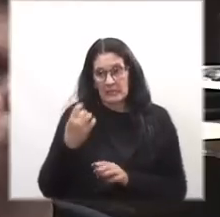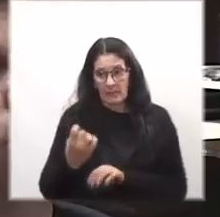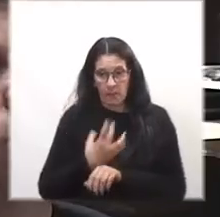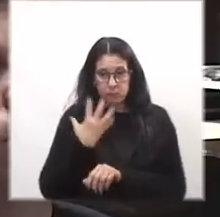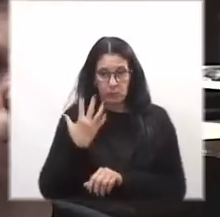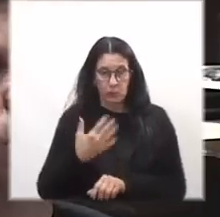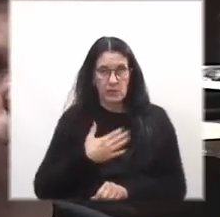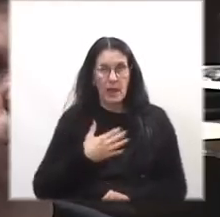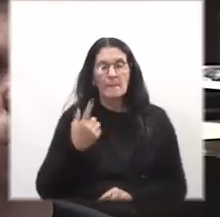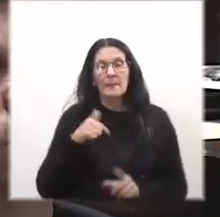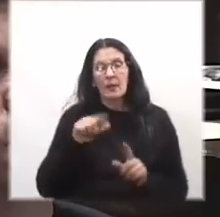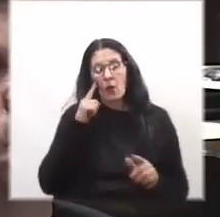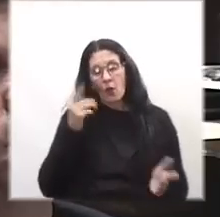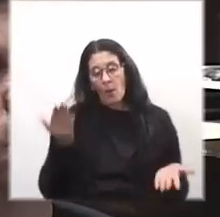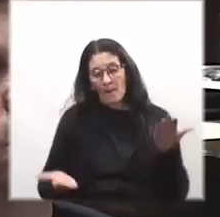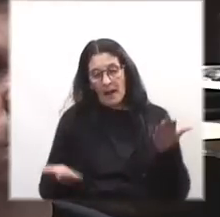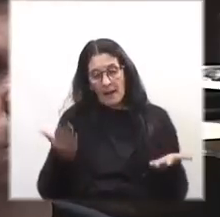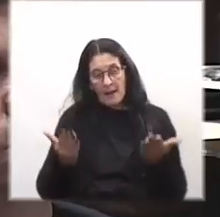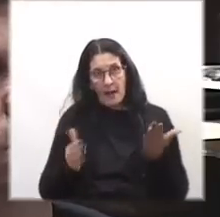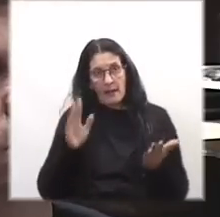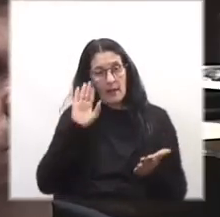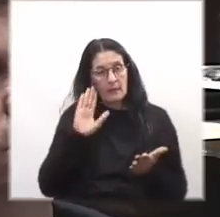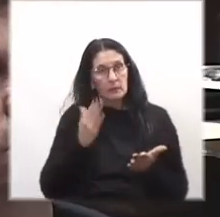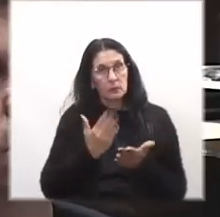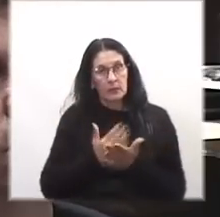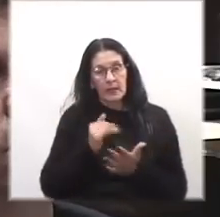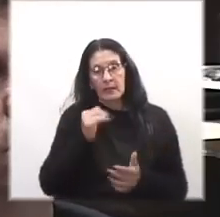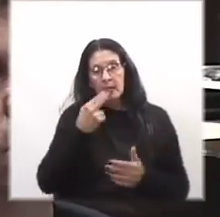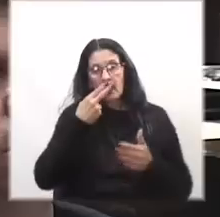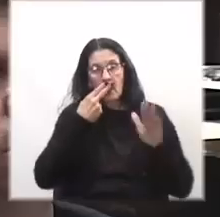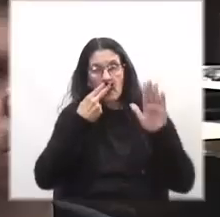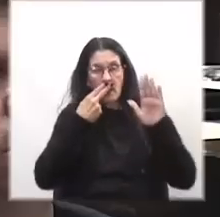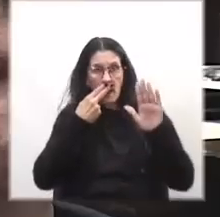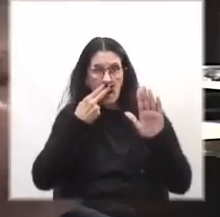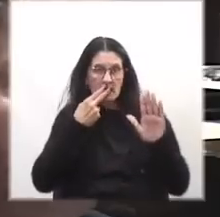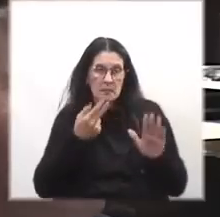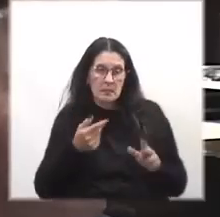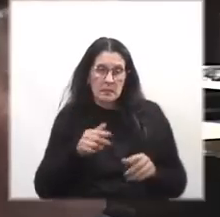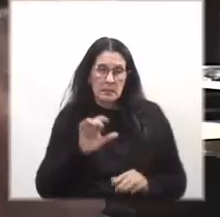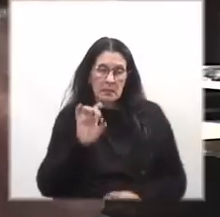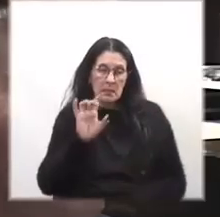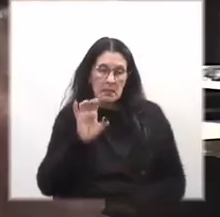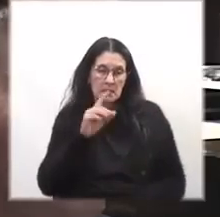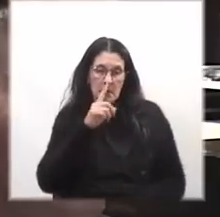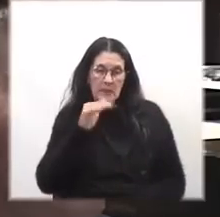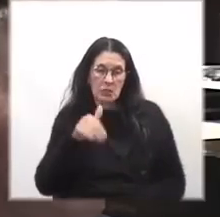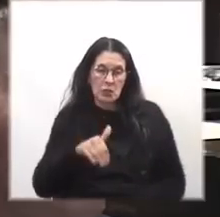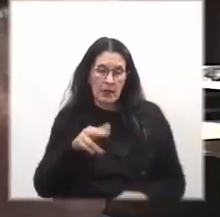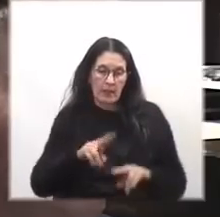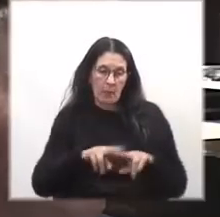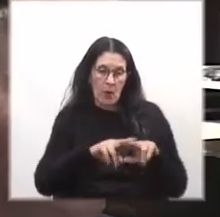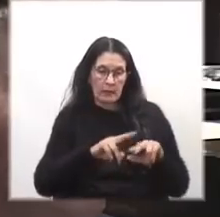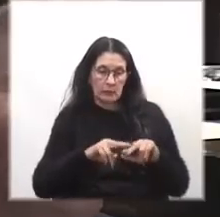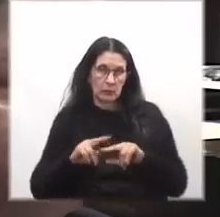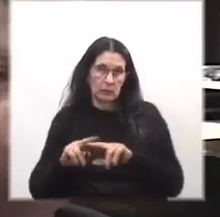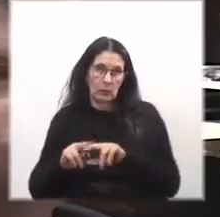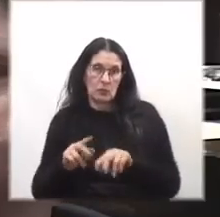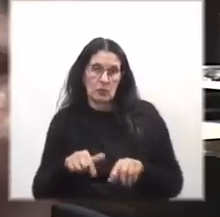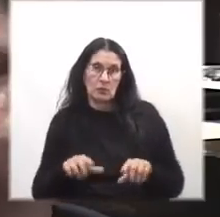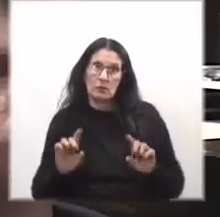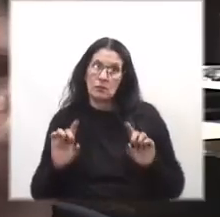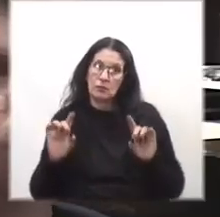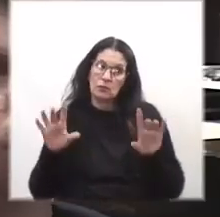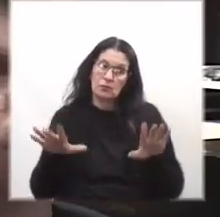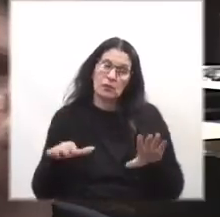Pero comparar la dictadura uruguaya con el régimen nazi de Hitler con más de 15 millones de muertos solamente